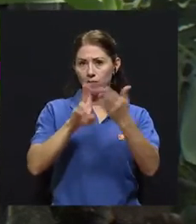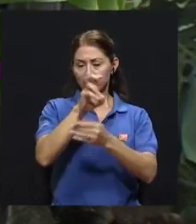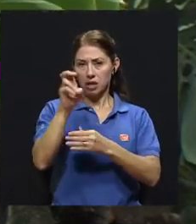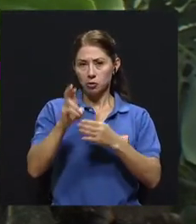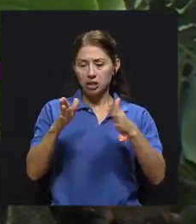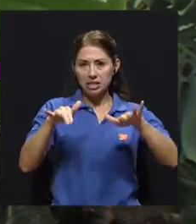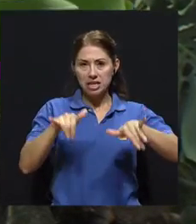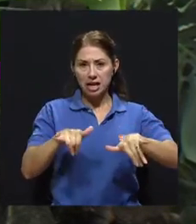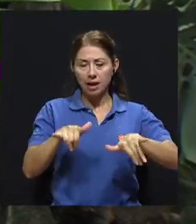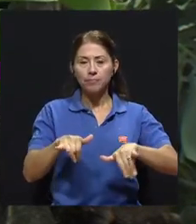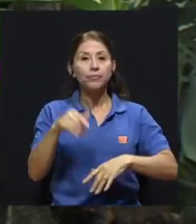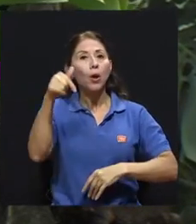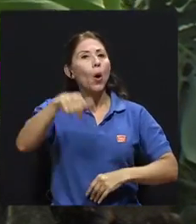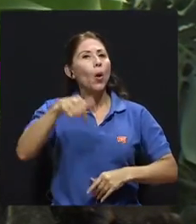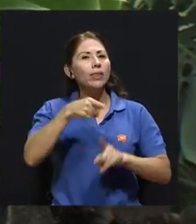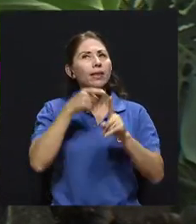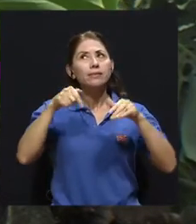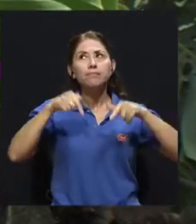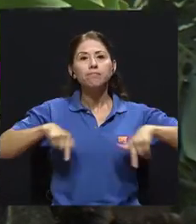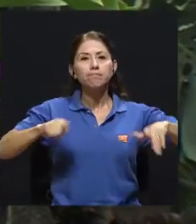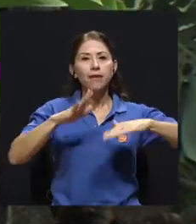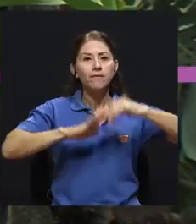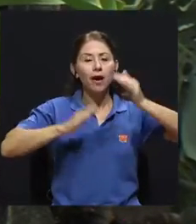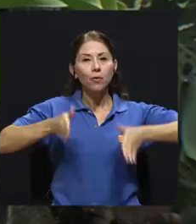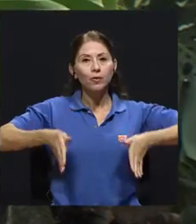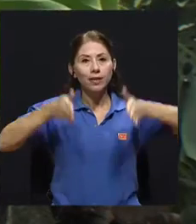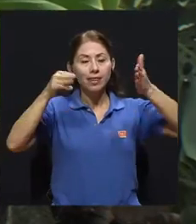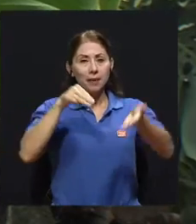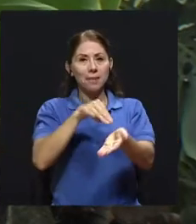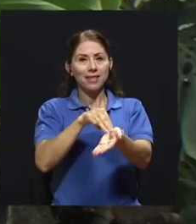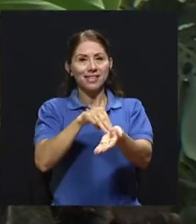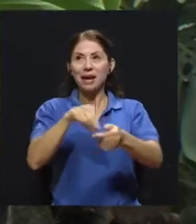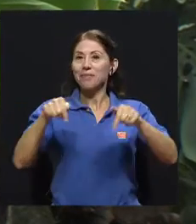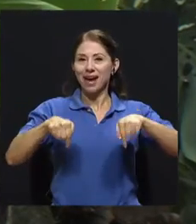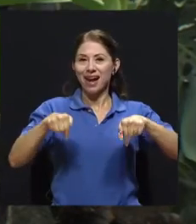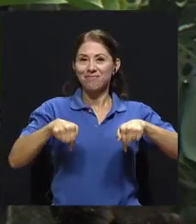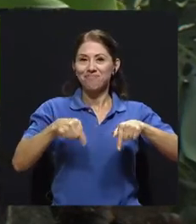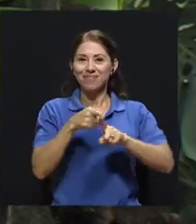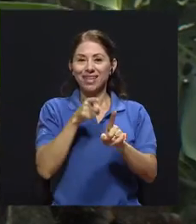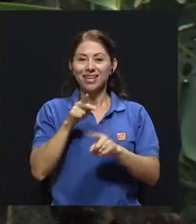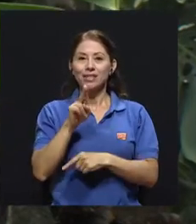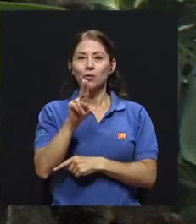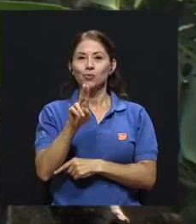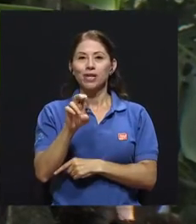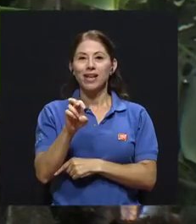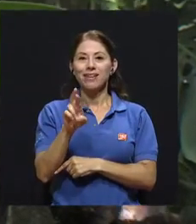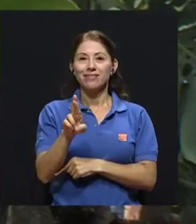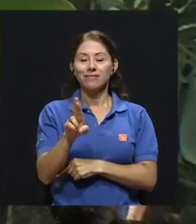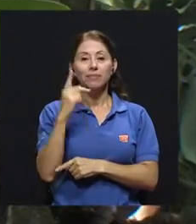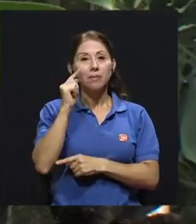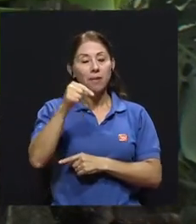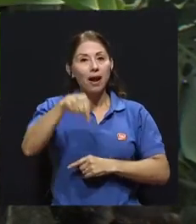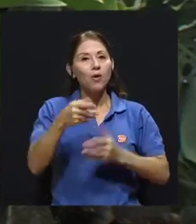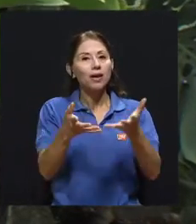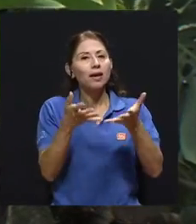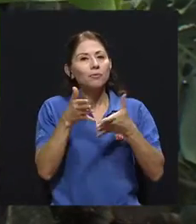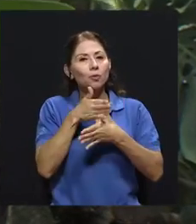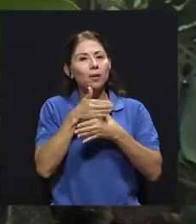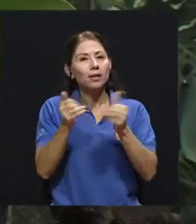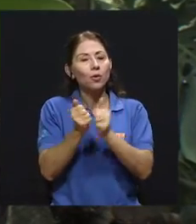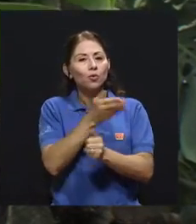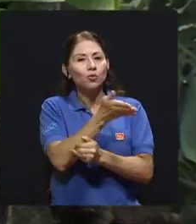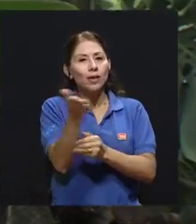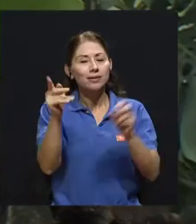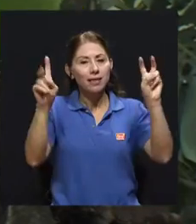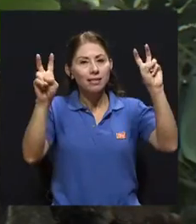Hoy desde la Facultad de Medicina, acá desde la UCR. Y para el día de hoy queremos compartir con ustedes el tema